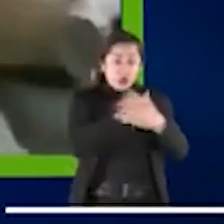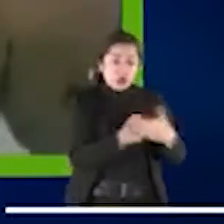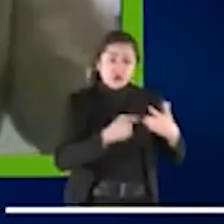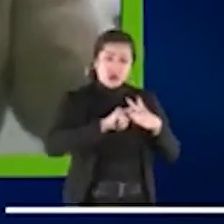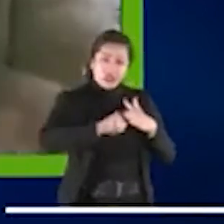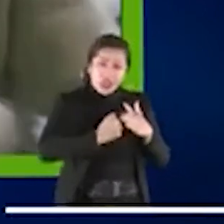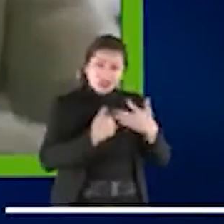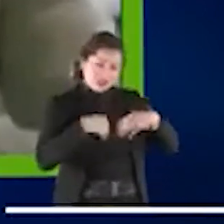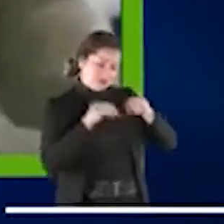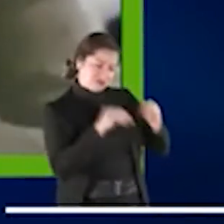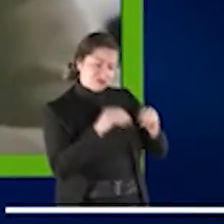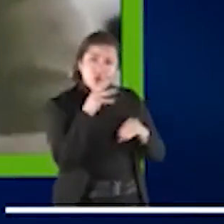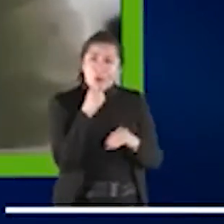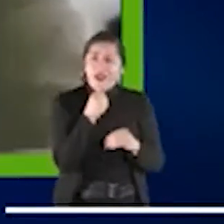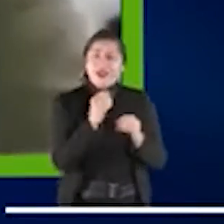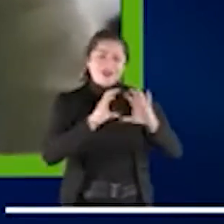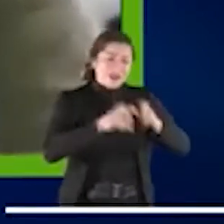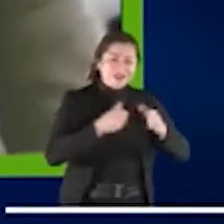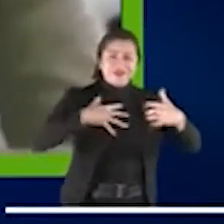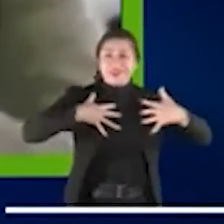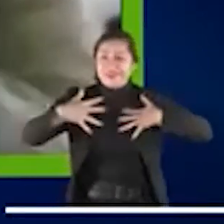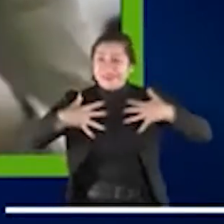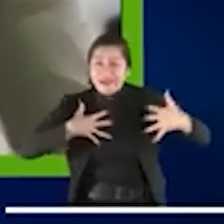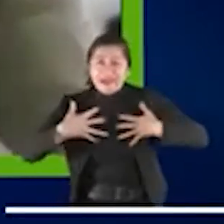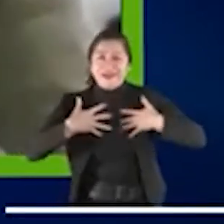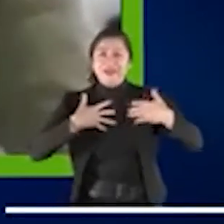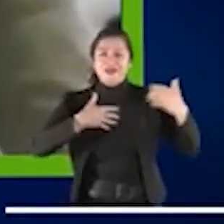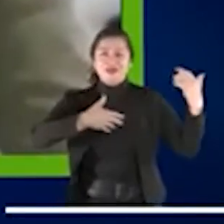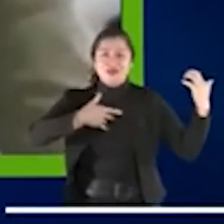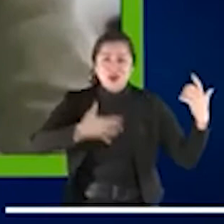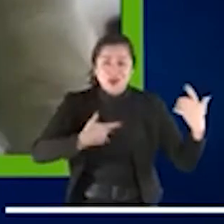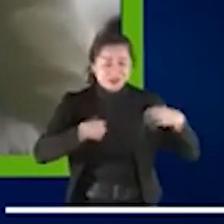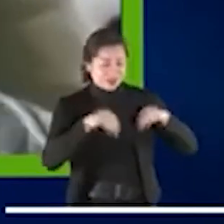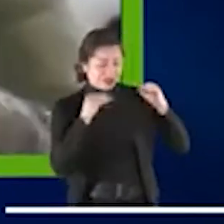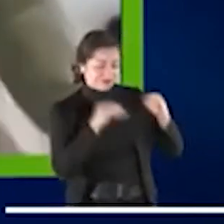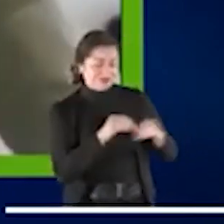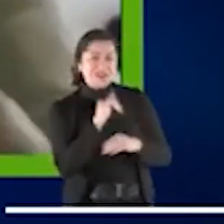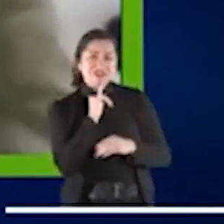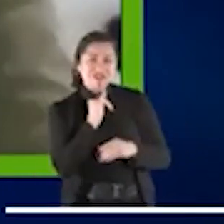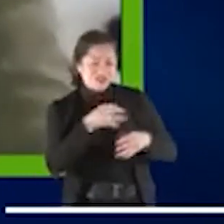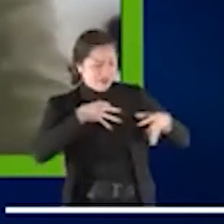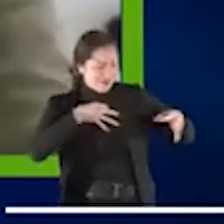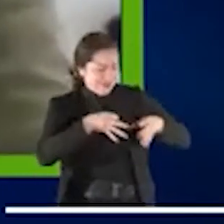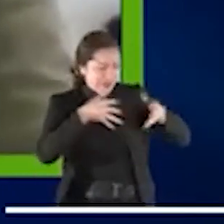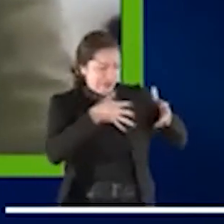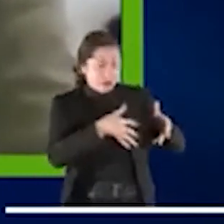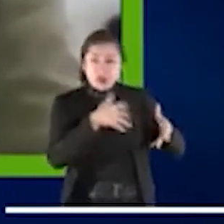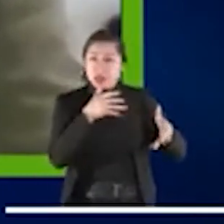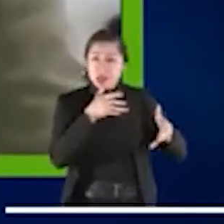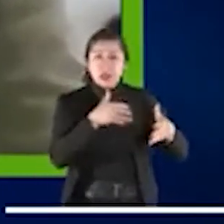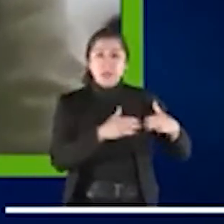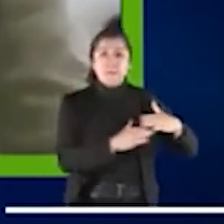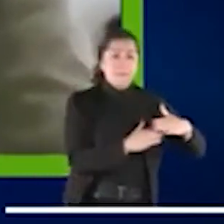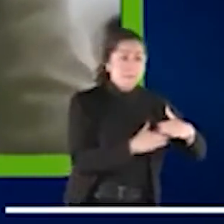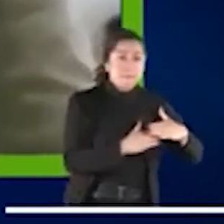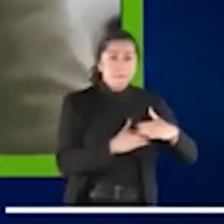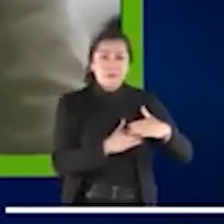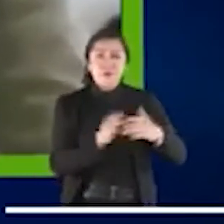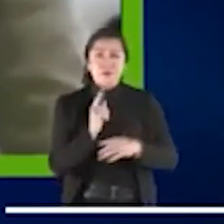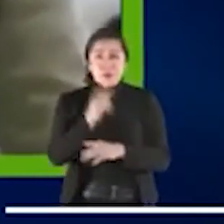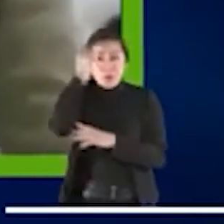formativos, clases de teatro, clases de instrumentos de música, clases de idiomas, etc. Tampoco acuden los profesores